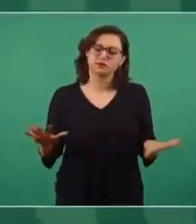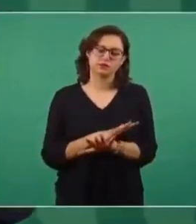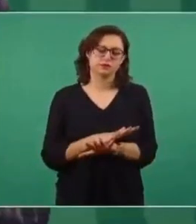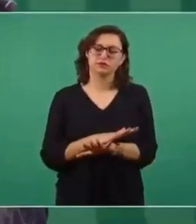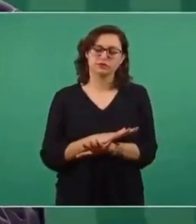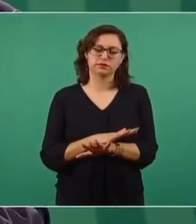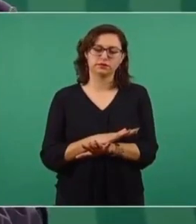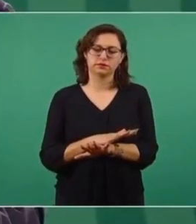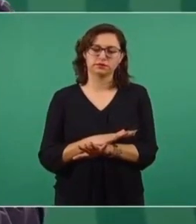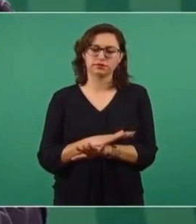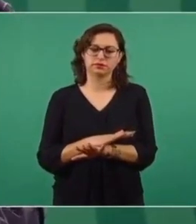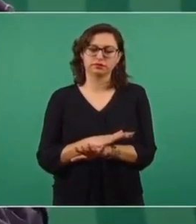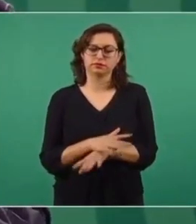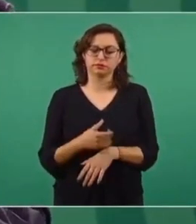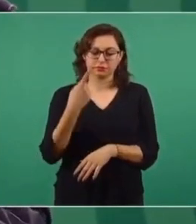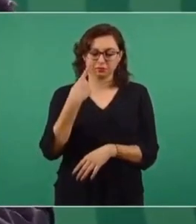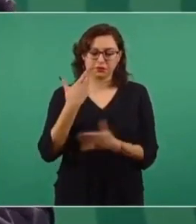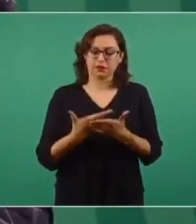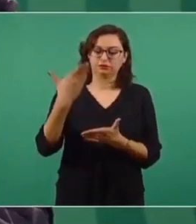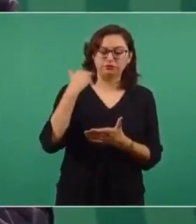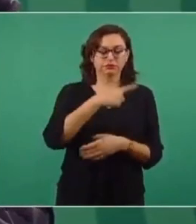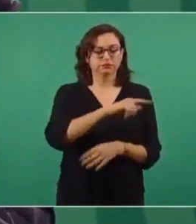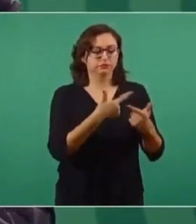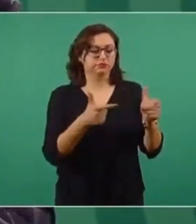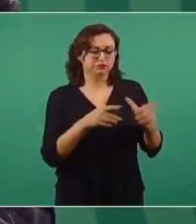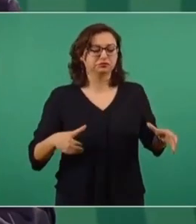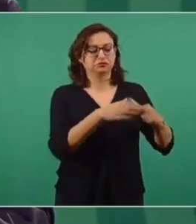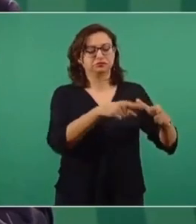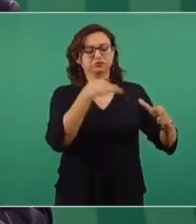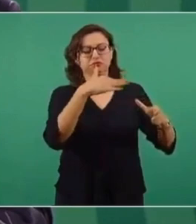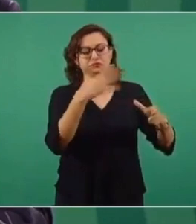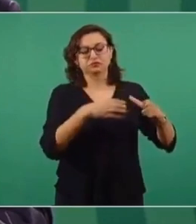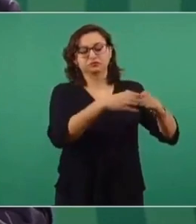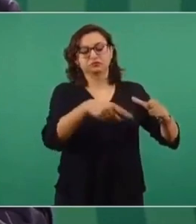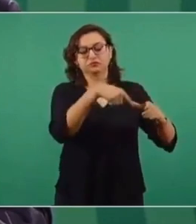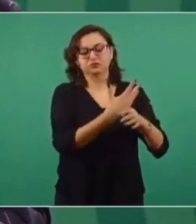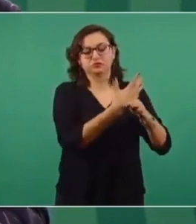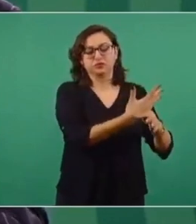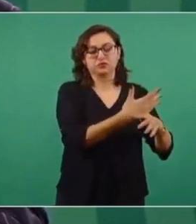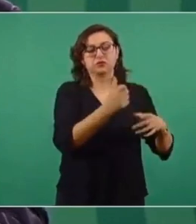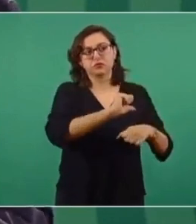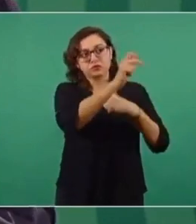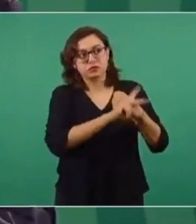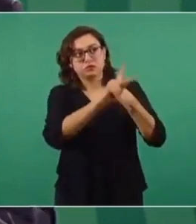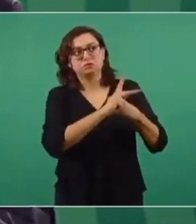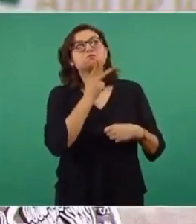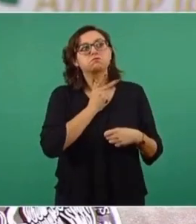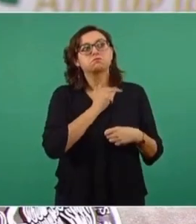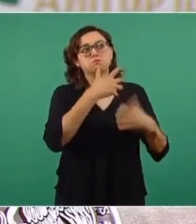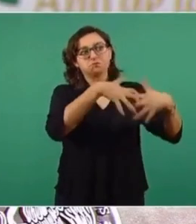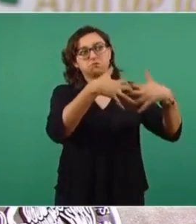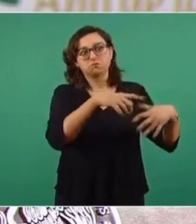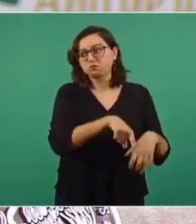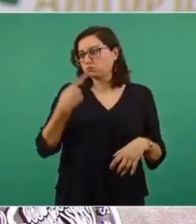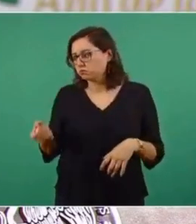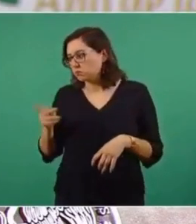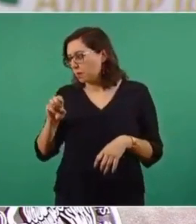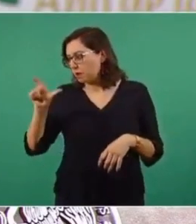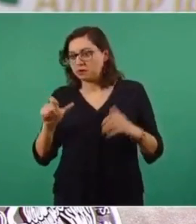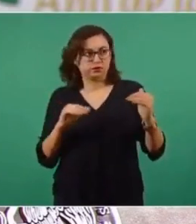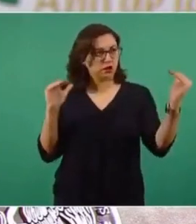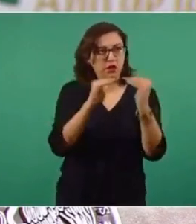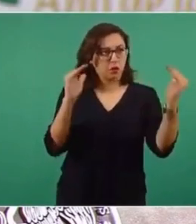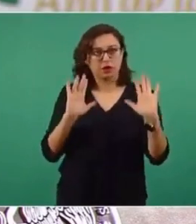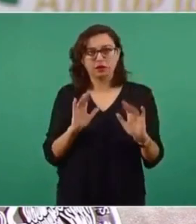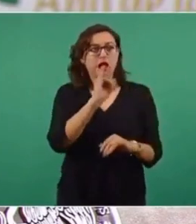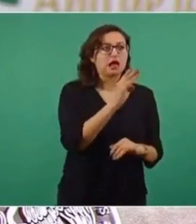así como los tecnócratas corruptos decidieron darle el mismo trato a una petrolera extranjera que a Pemex o a Iberdrola que a la Comisión